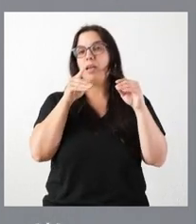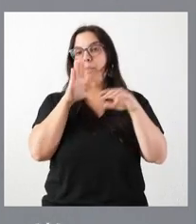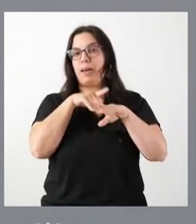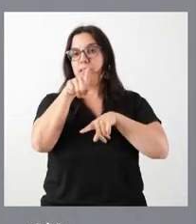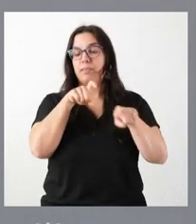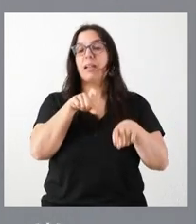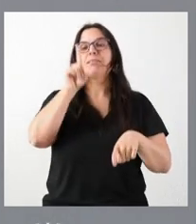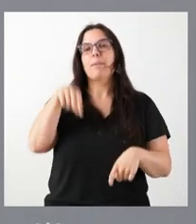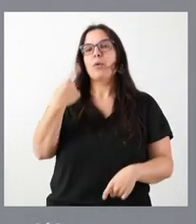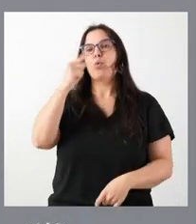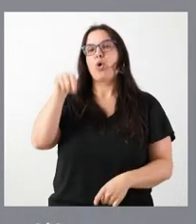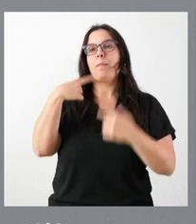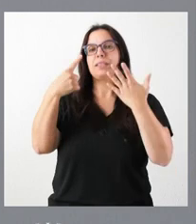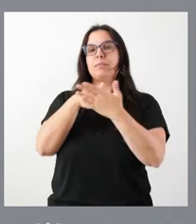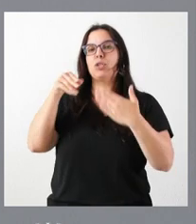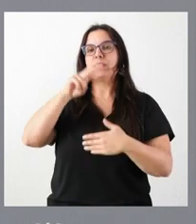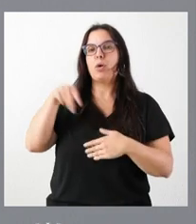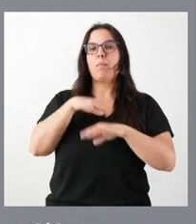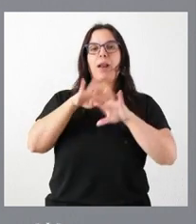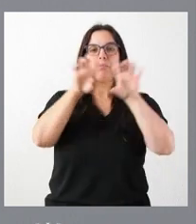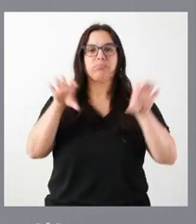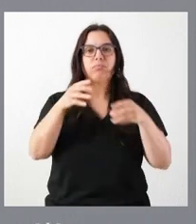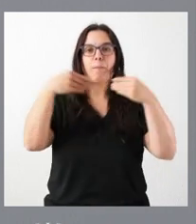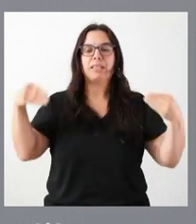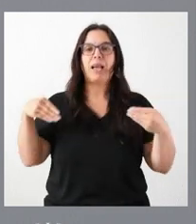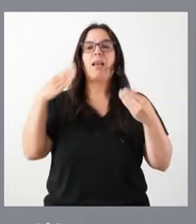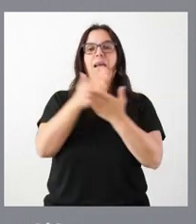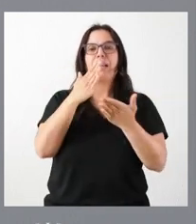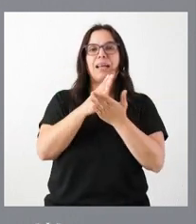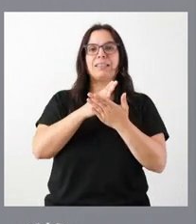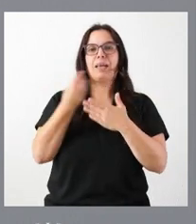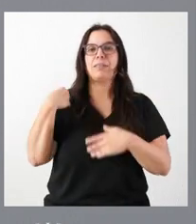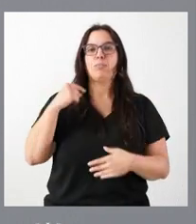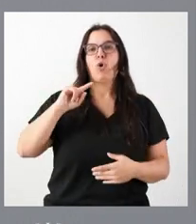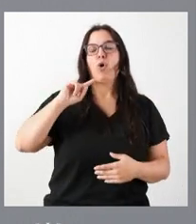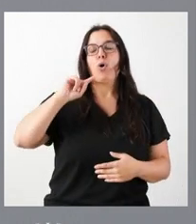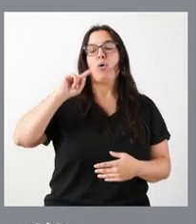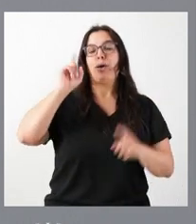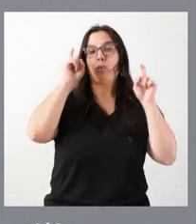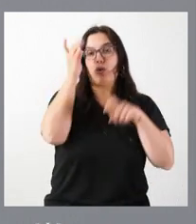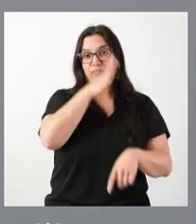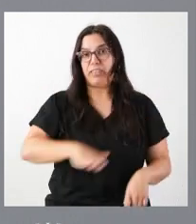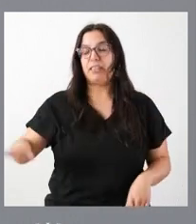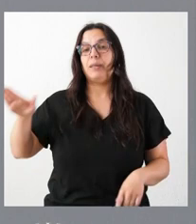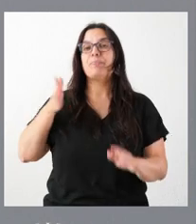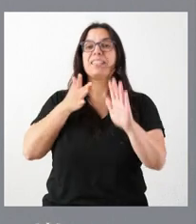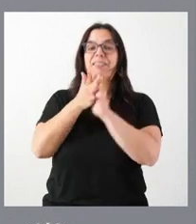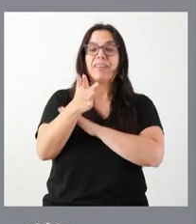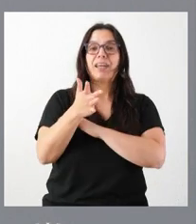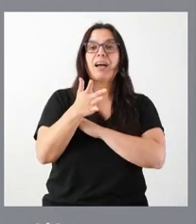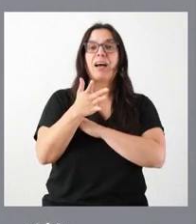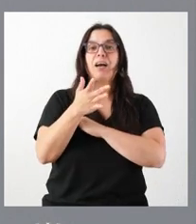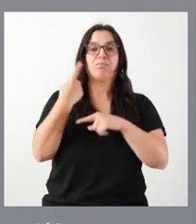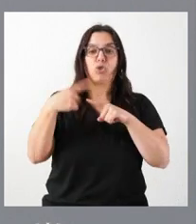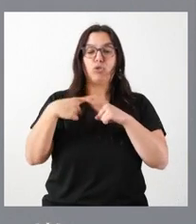1,6 millones de euros para el equipamiento de aulas de primer ciclo de educación infantil. Estamos hablando del equipamiento